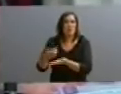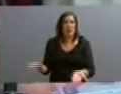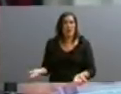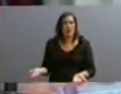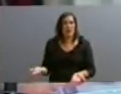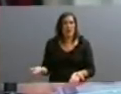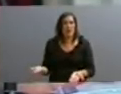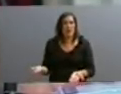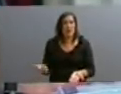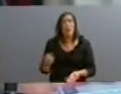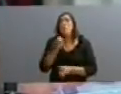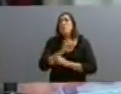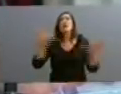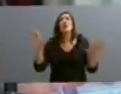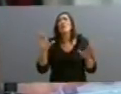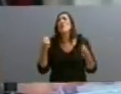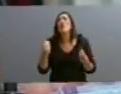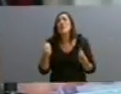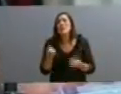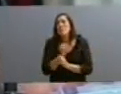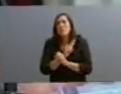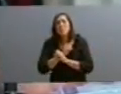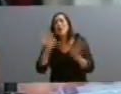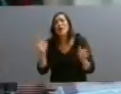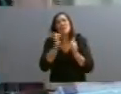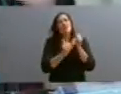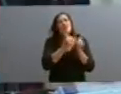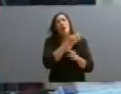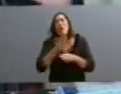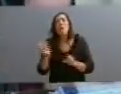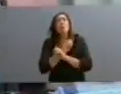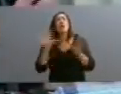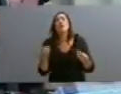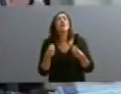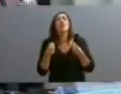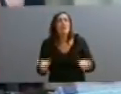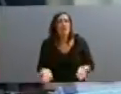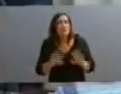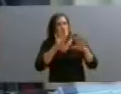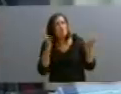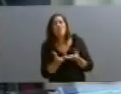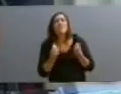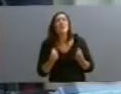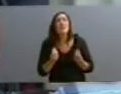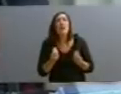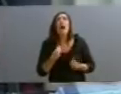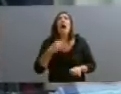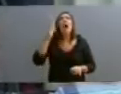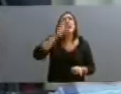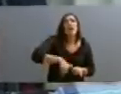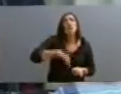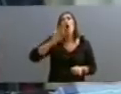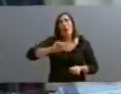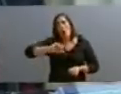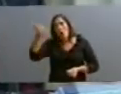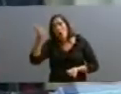peor de todo, lo peor de todo, lo peor de toda la historia es que de tener razón o de triunfar,